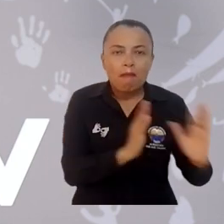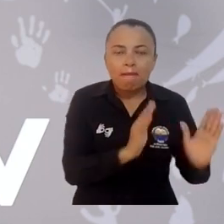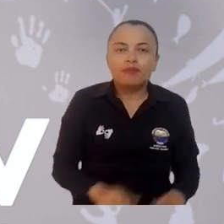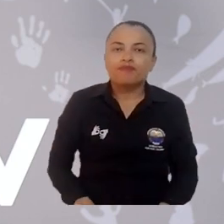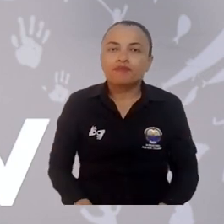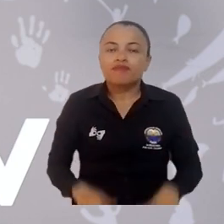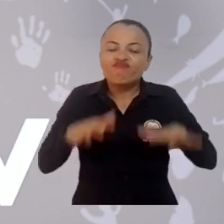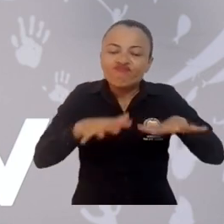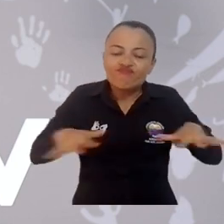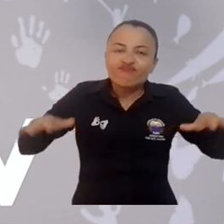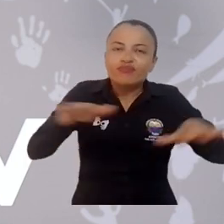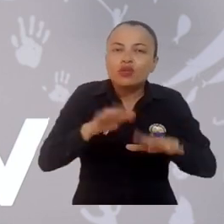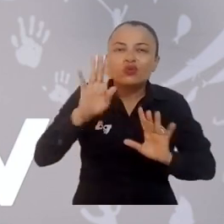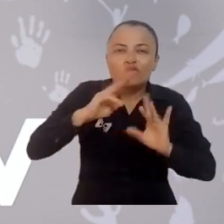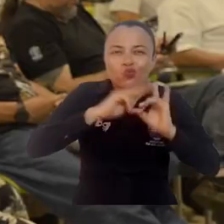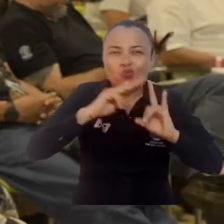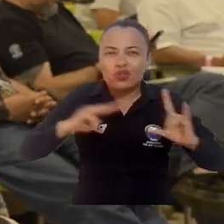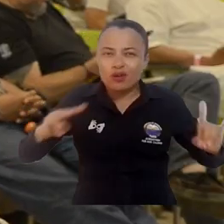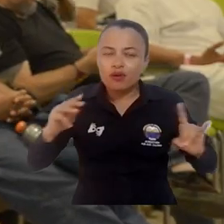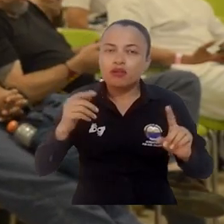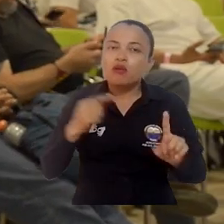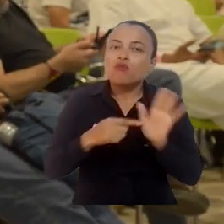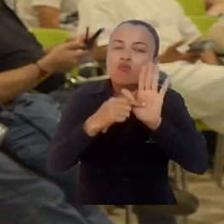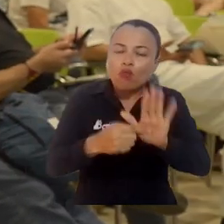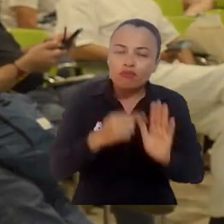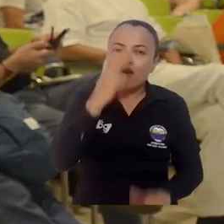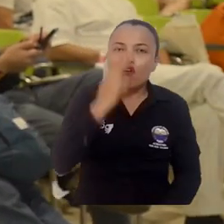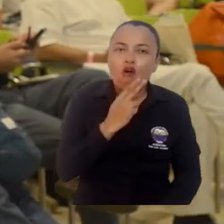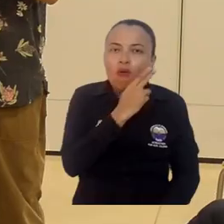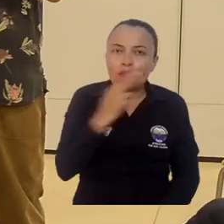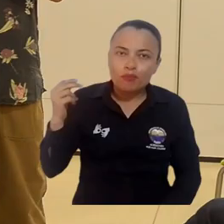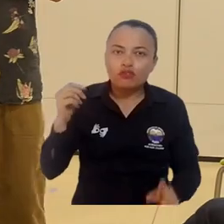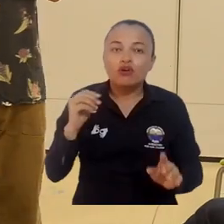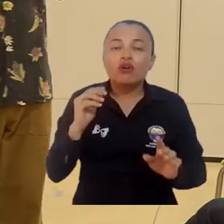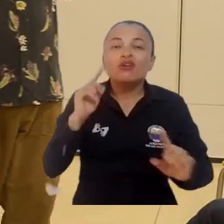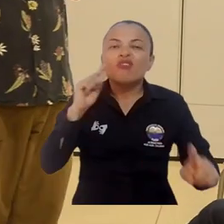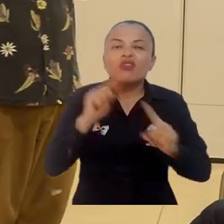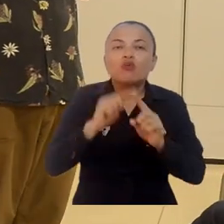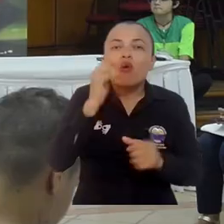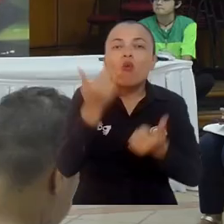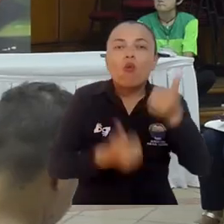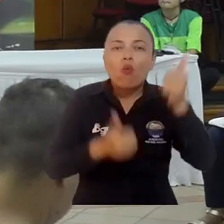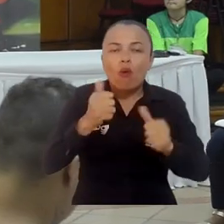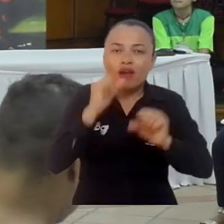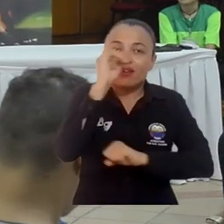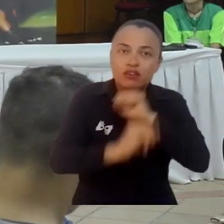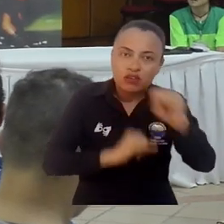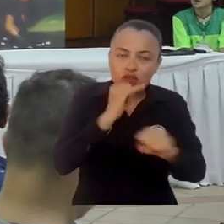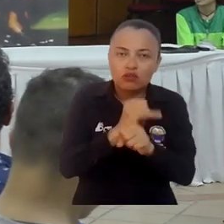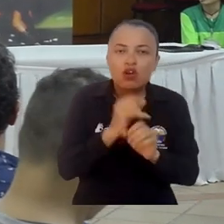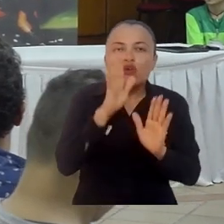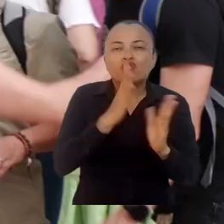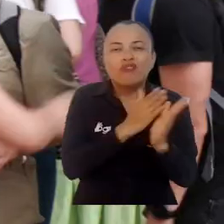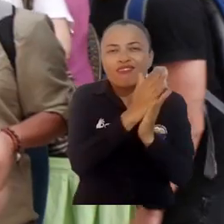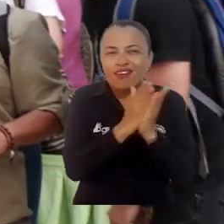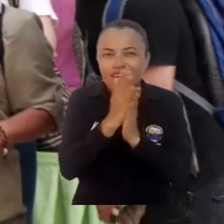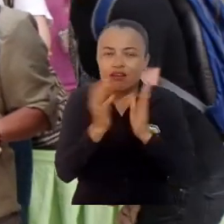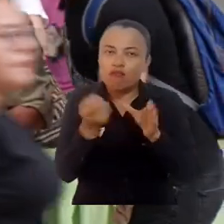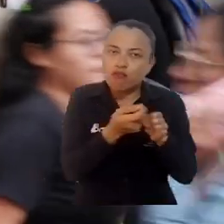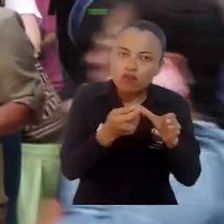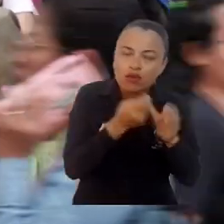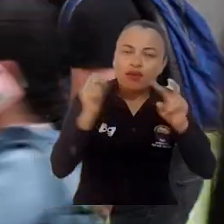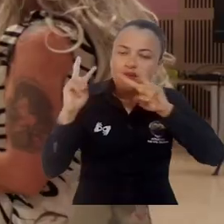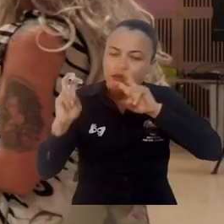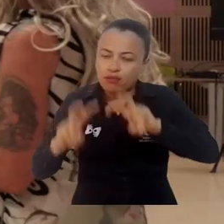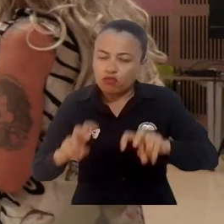todo fantástico, me gusta mucho la organización. Con estos escenarios la Universidad de Magdalena ratifica su compromiso de alcance internacional con un